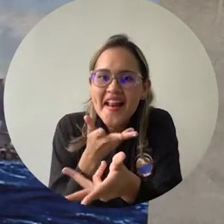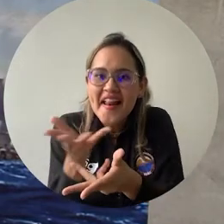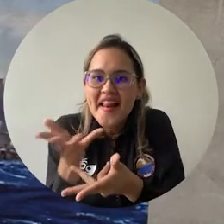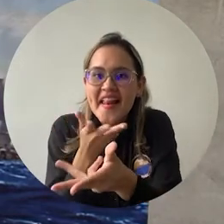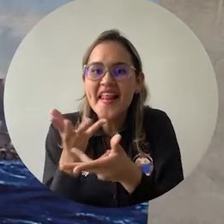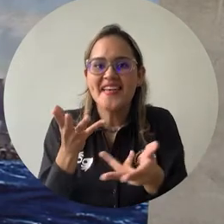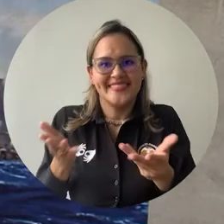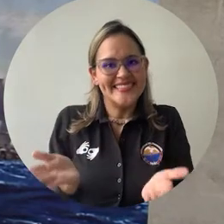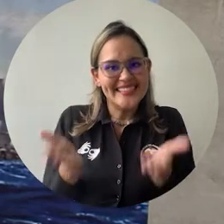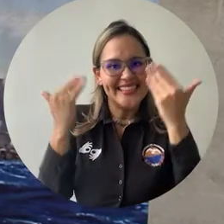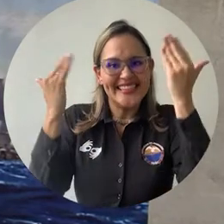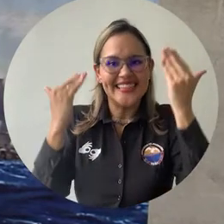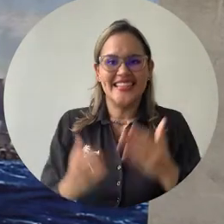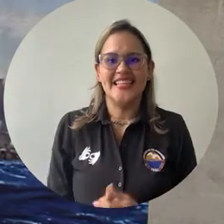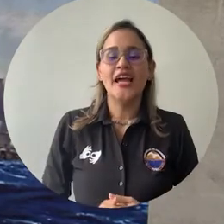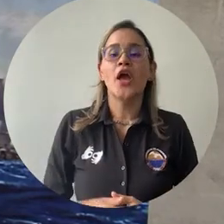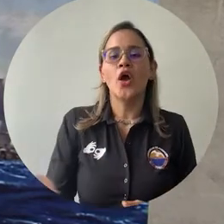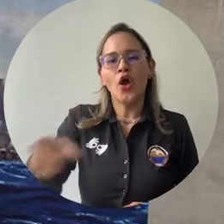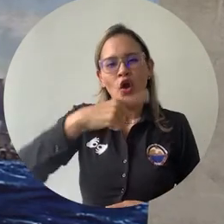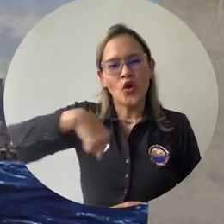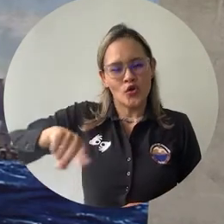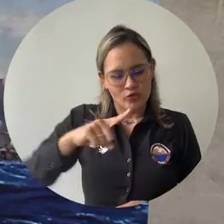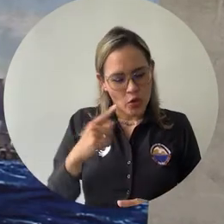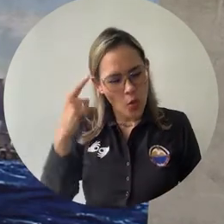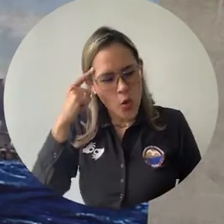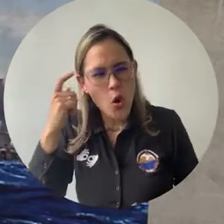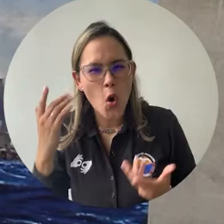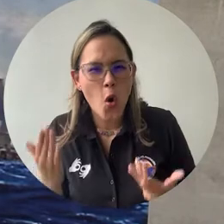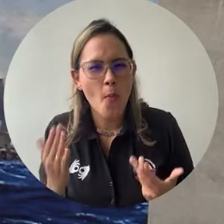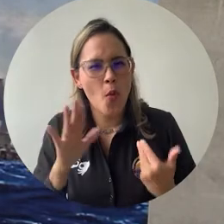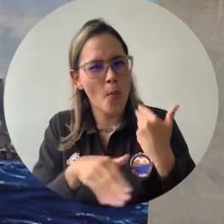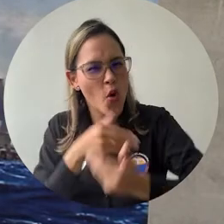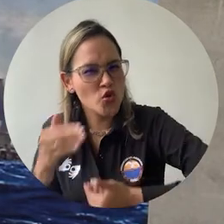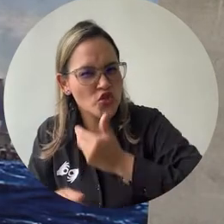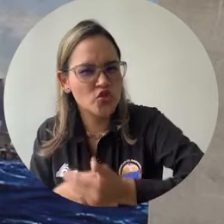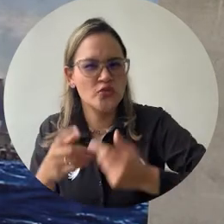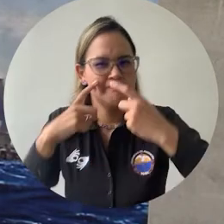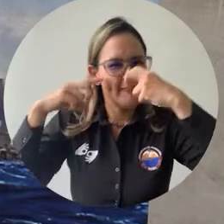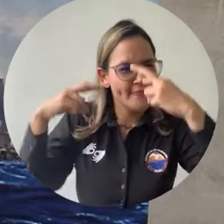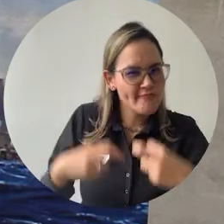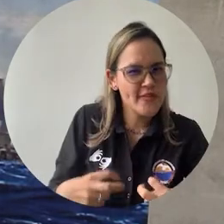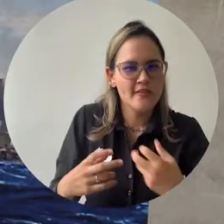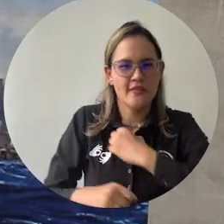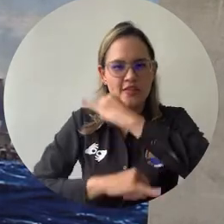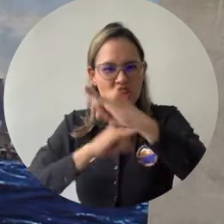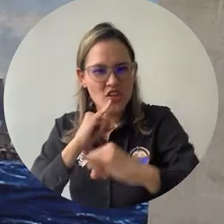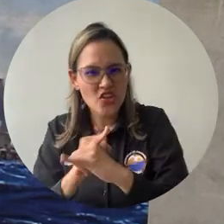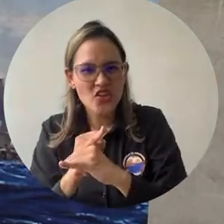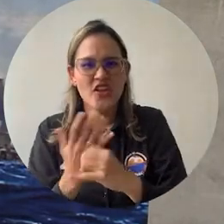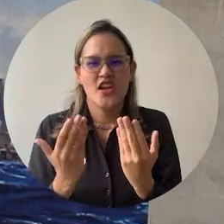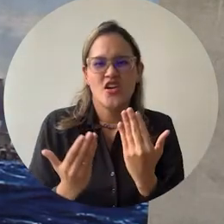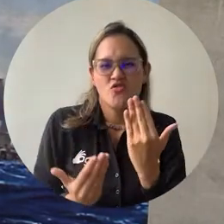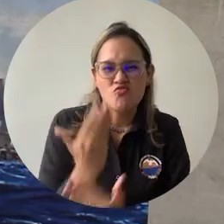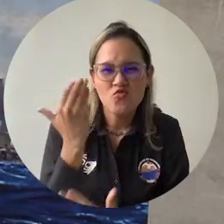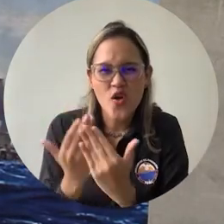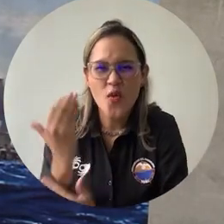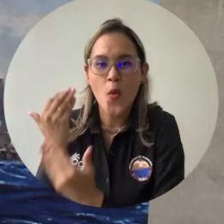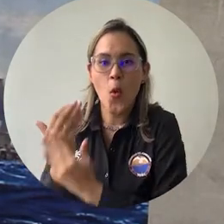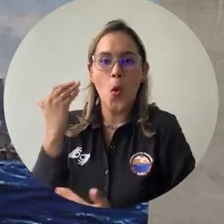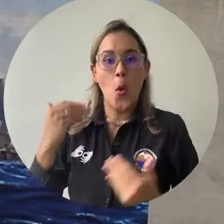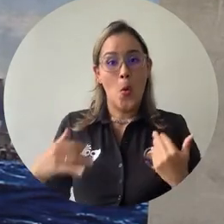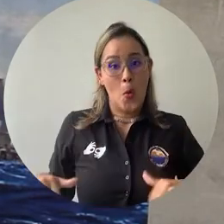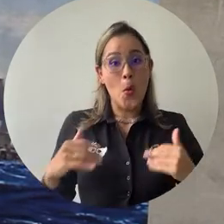latinoamericanas que fuimos, cómo es el proceso de investigación, de internacionalización, de innovación y ese